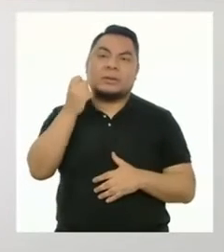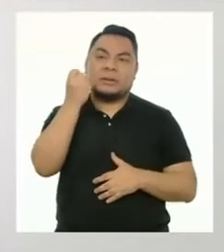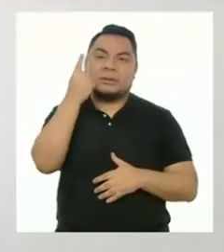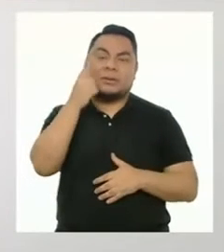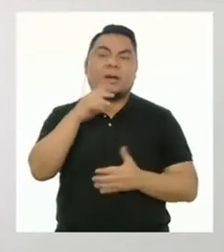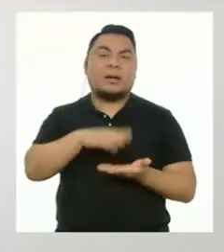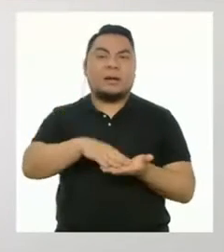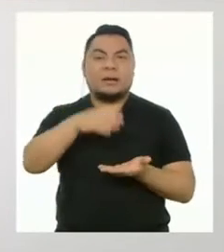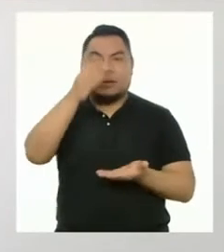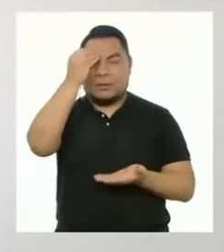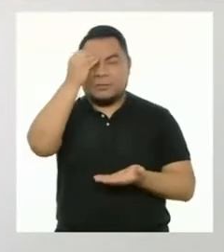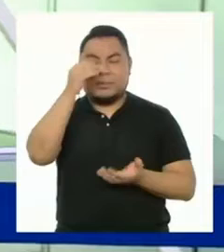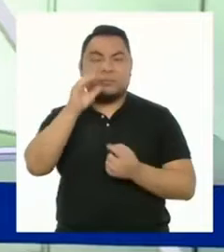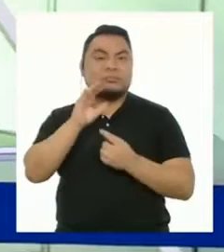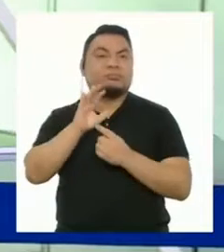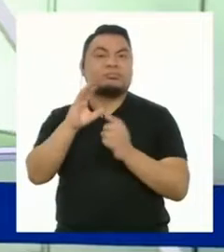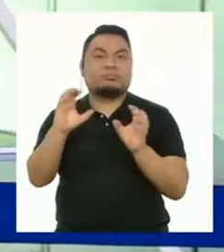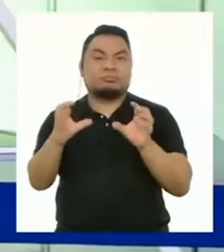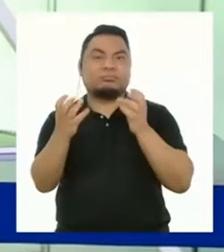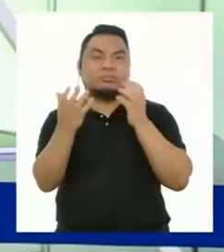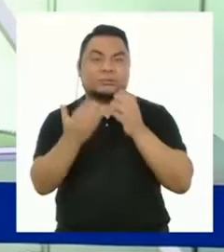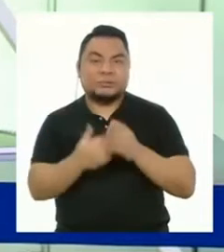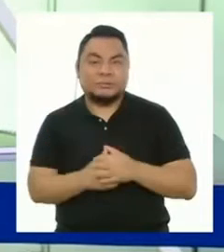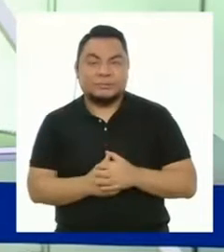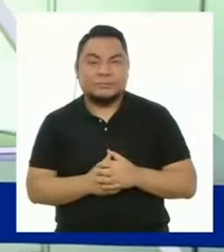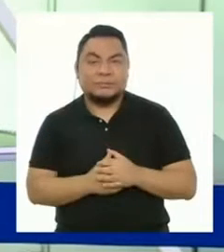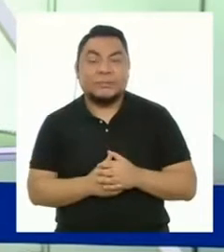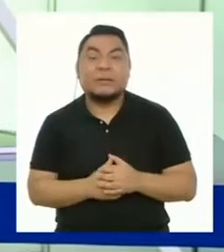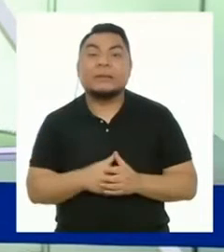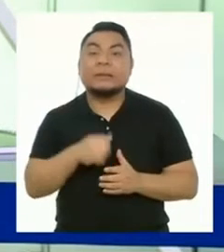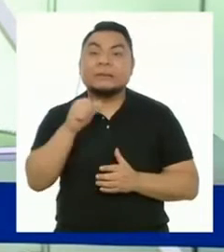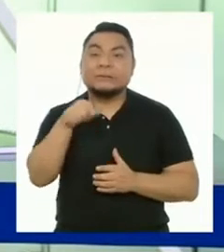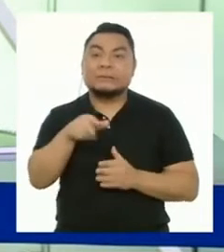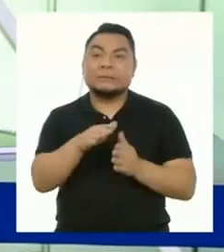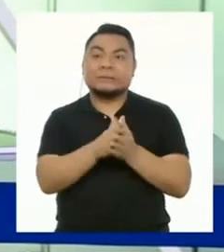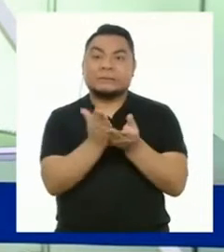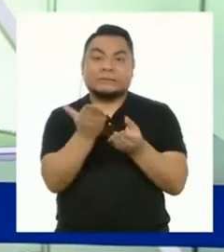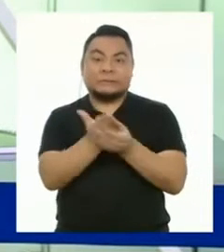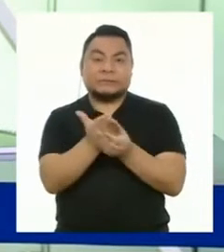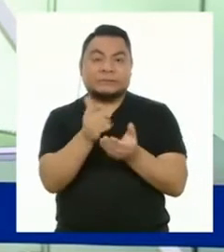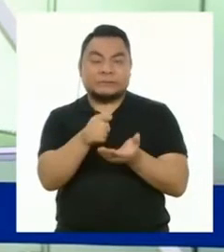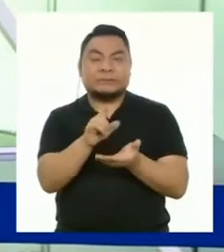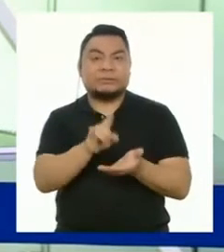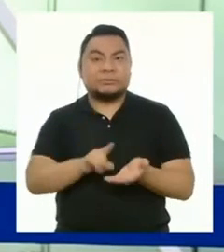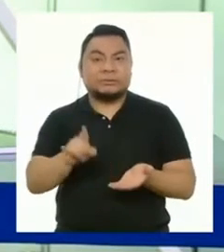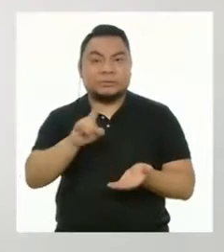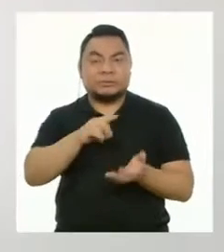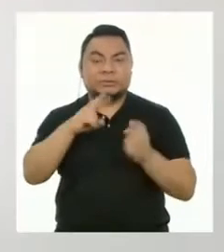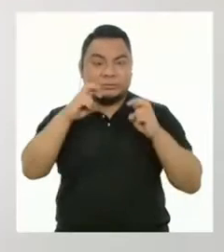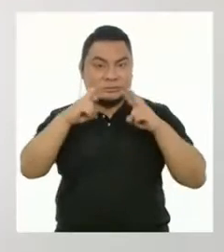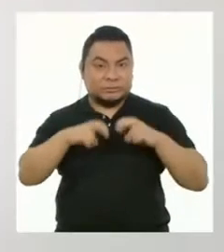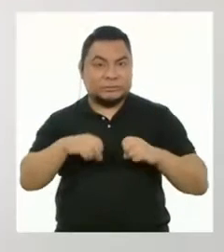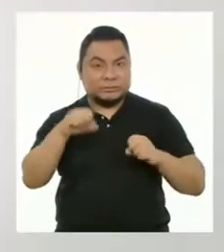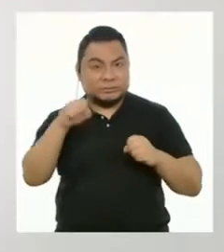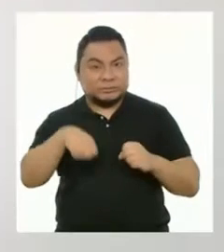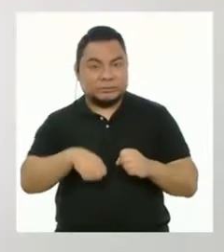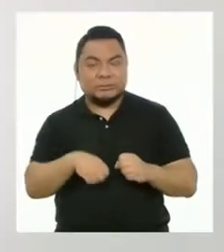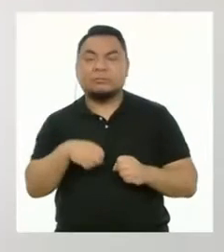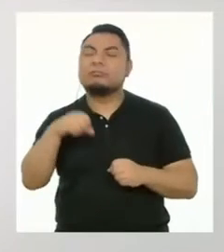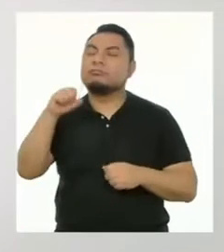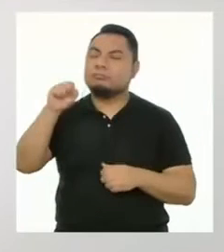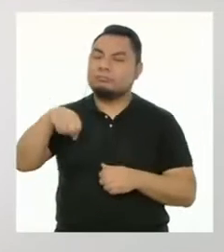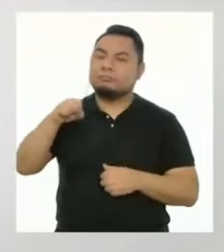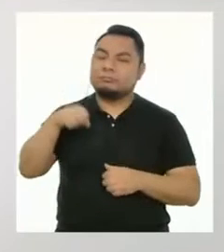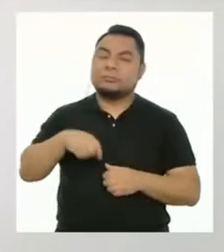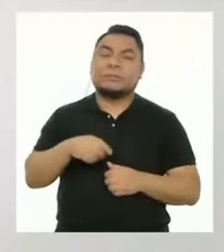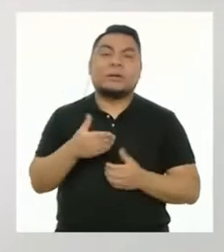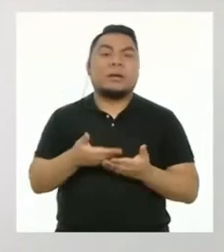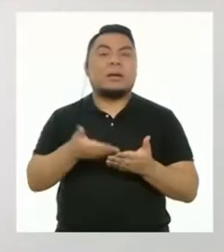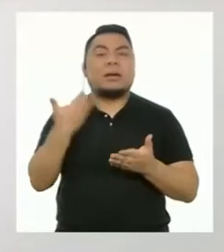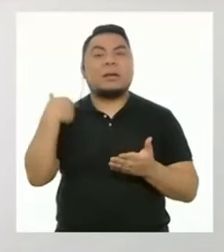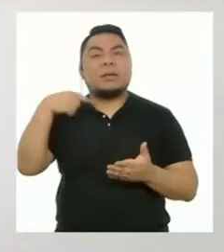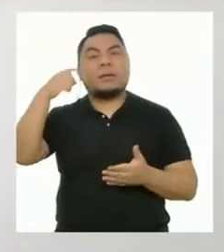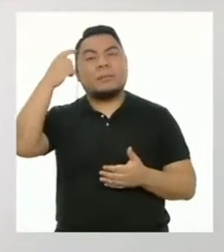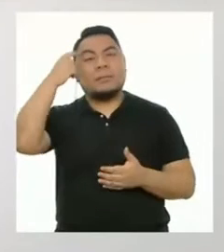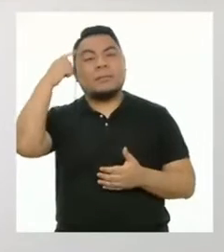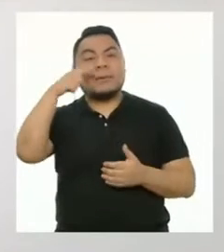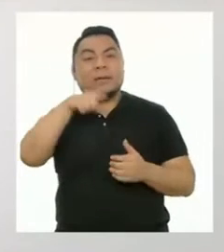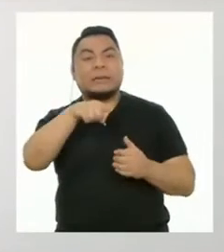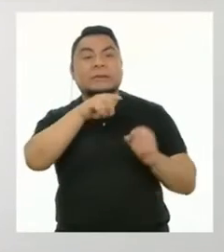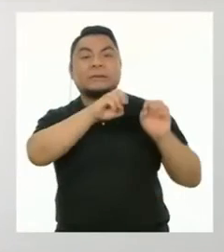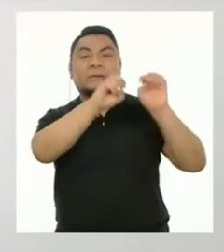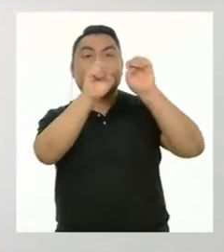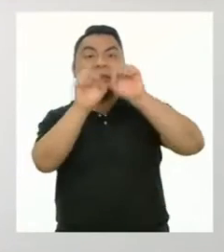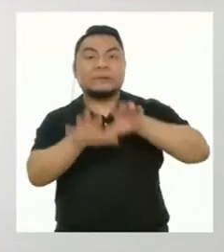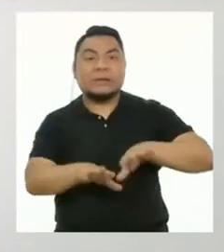entender el aprendizaje virtual. ¿Eso quiere decir que el portafolio nos sirve para evaluarnos? Por supuesto, antes se creía que los